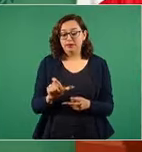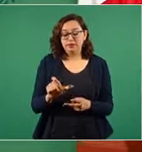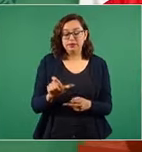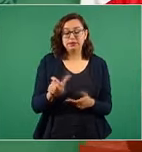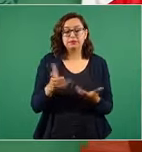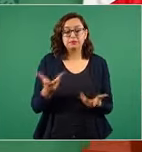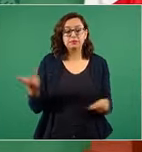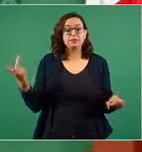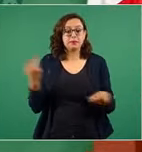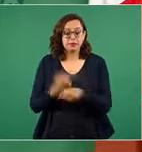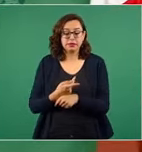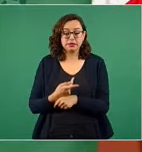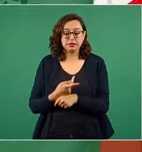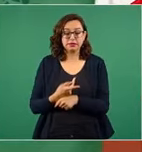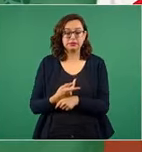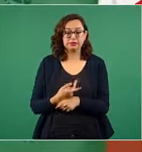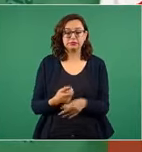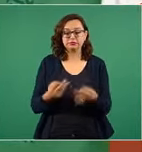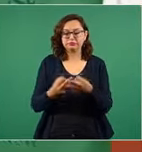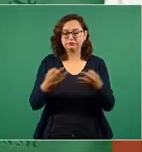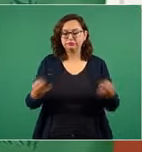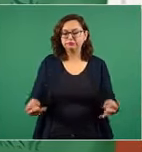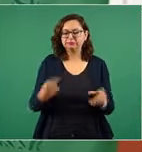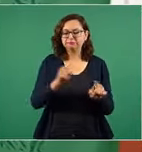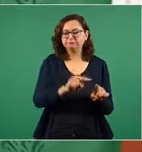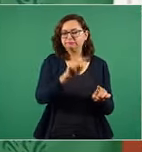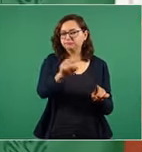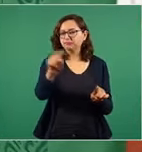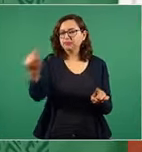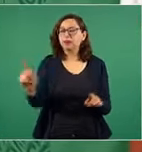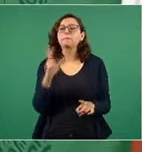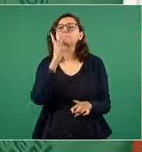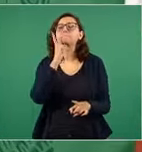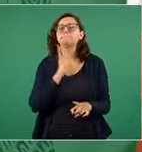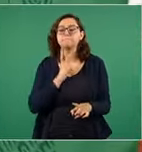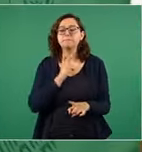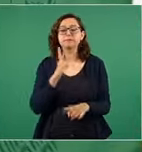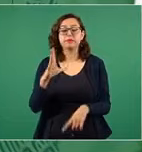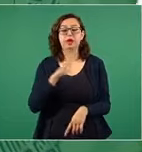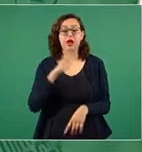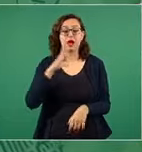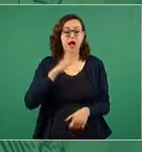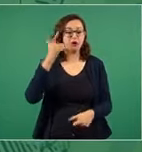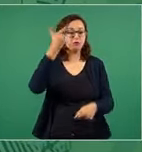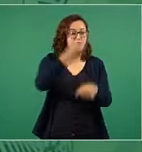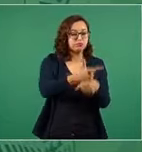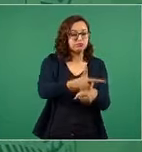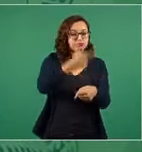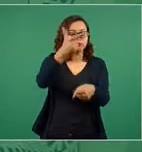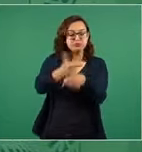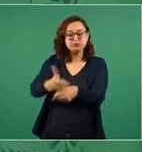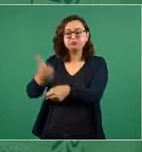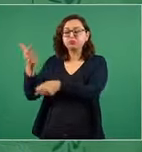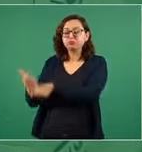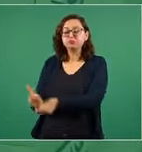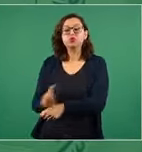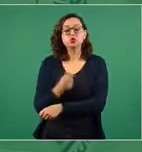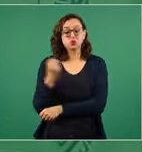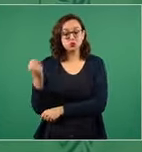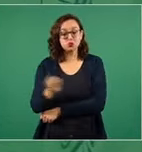descubrimientos de campos hemos corrido con suerte